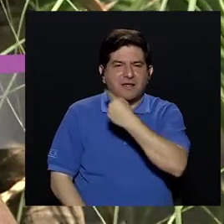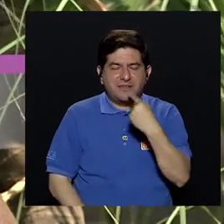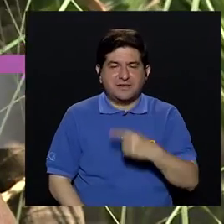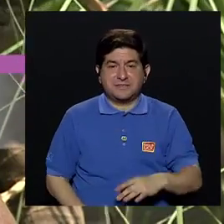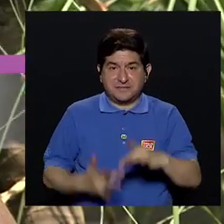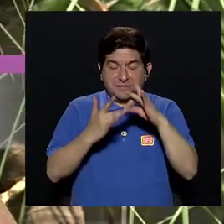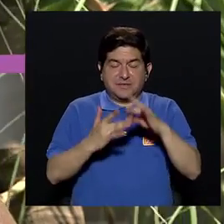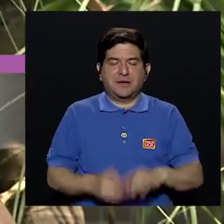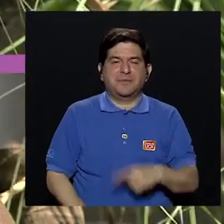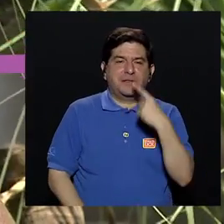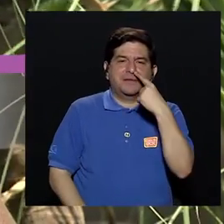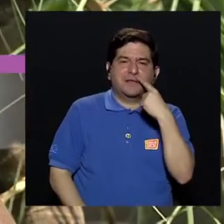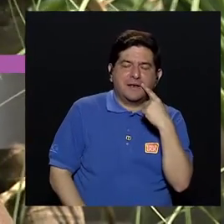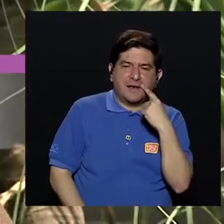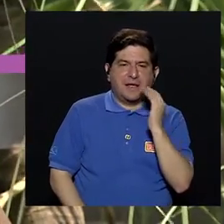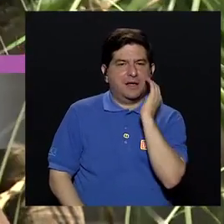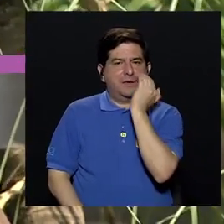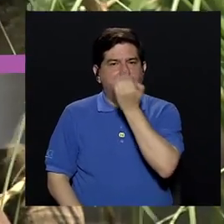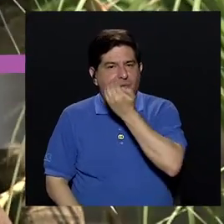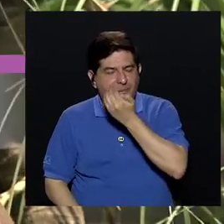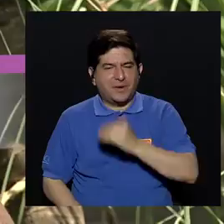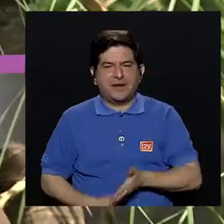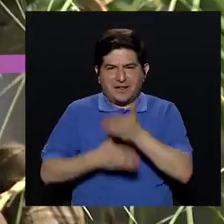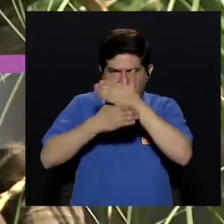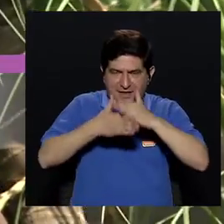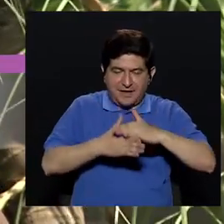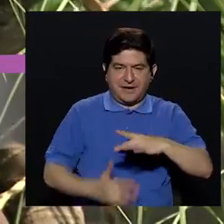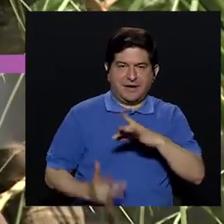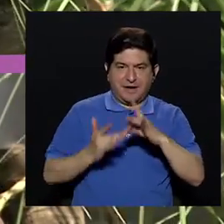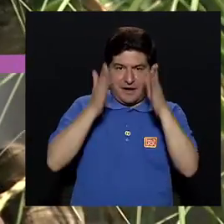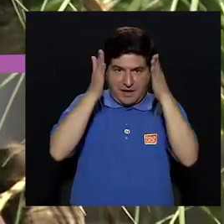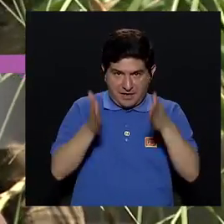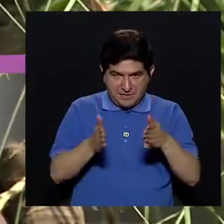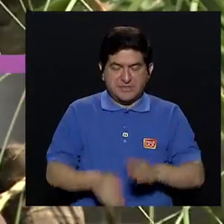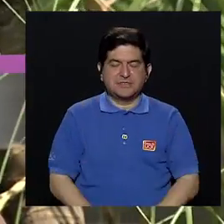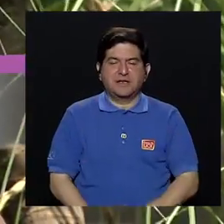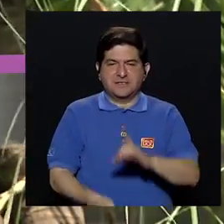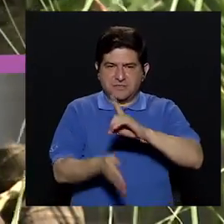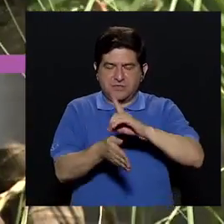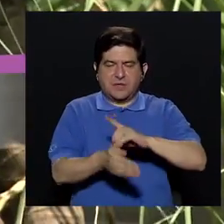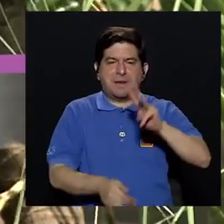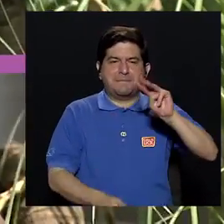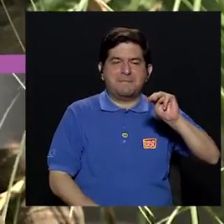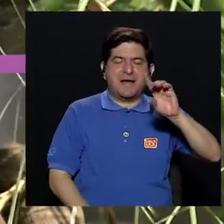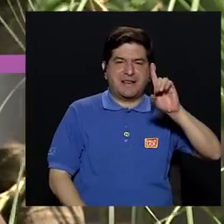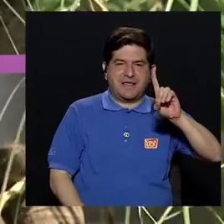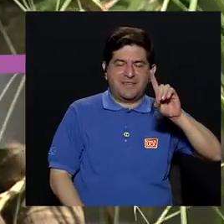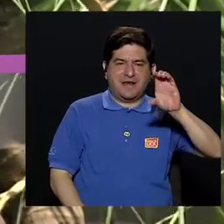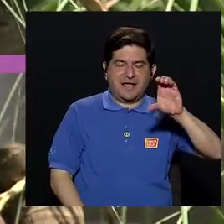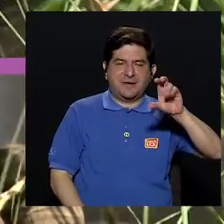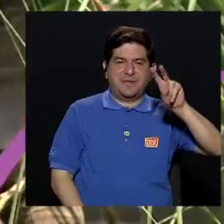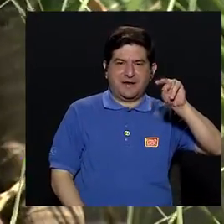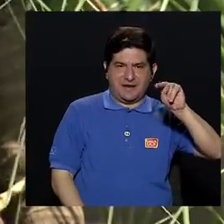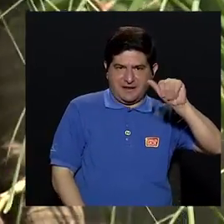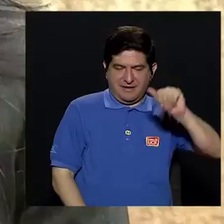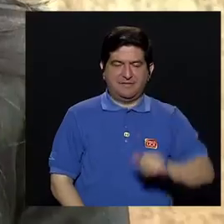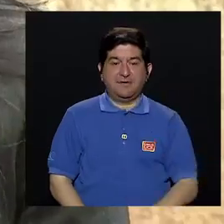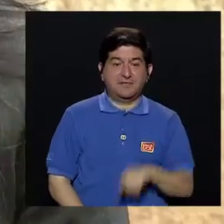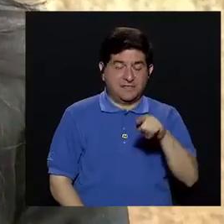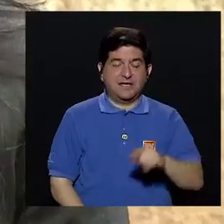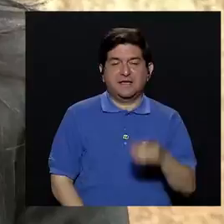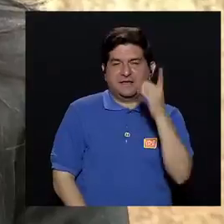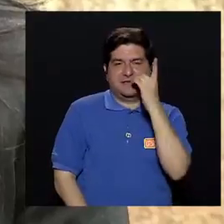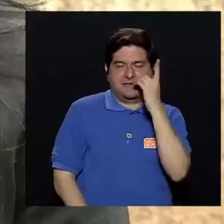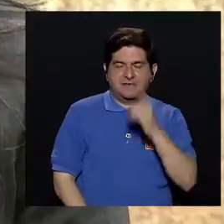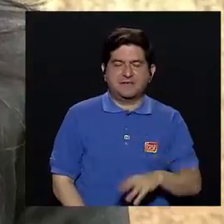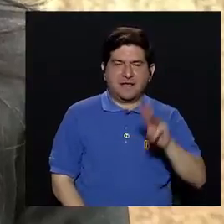paladar hendido, y para ello contamos con la presencia de nuestra especialista, nuestra invitada. Se trata de la doctora María del Carmen Navas Aparicio, ella es odontóloga,